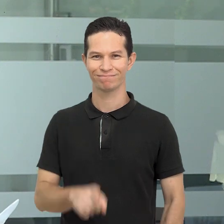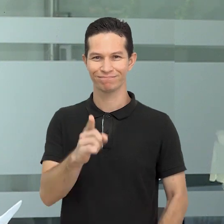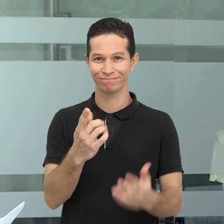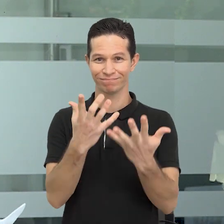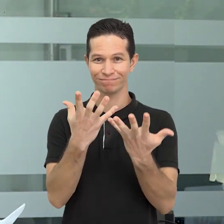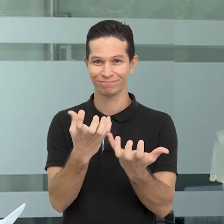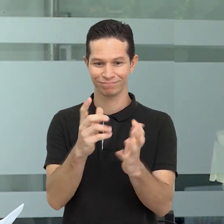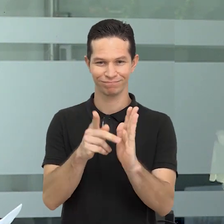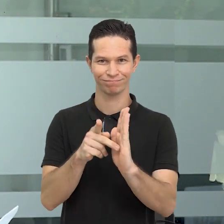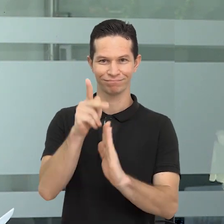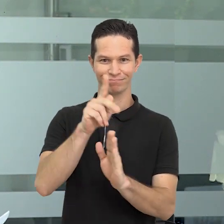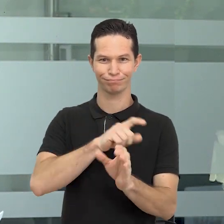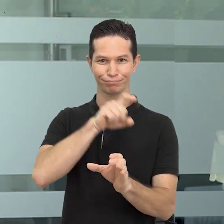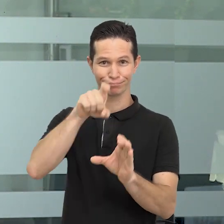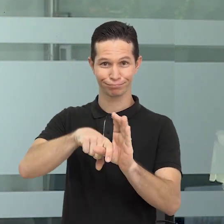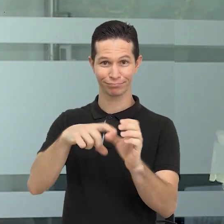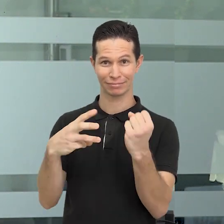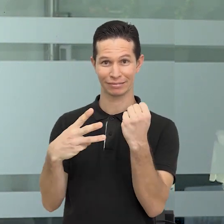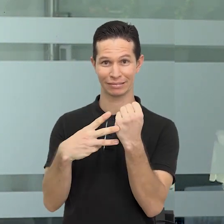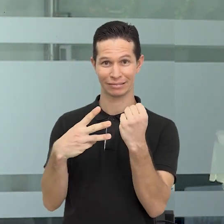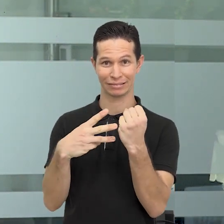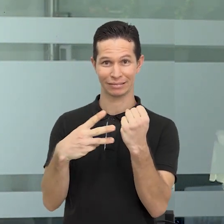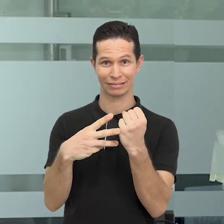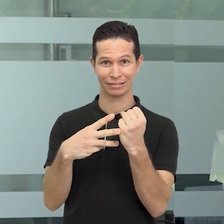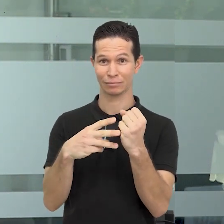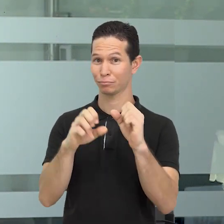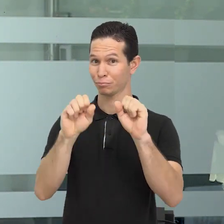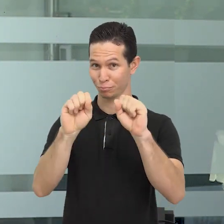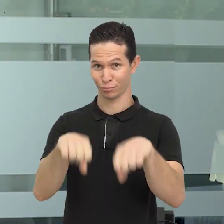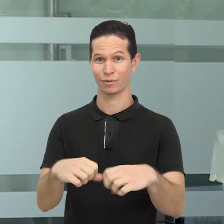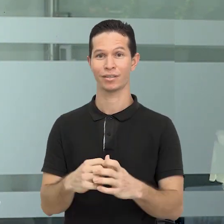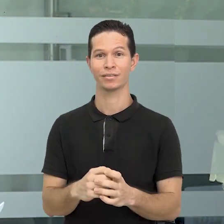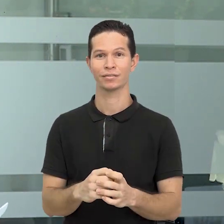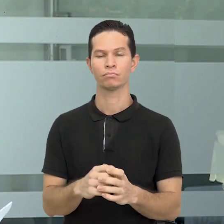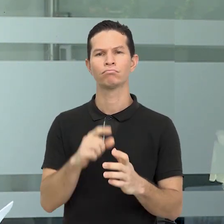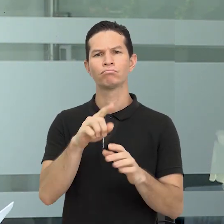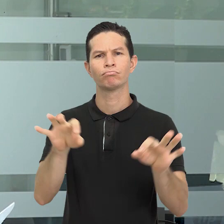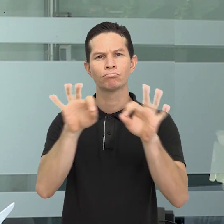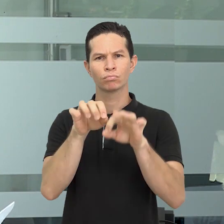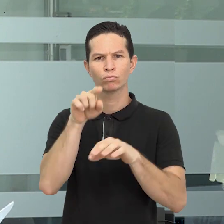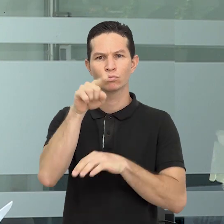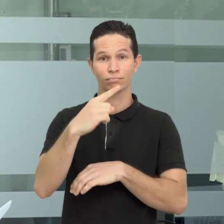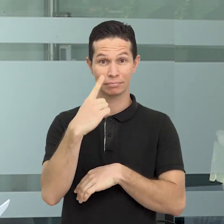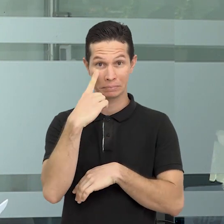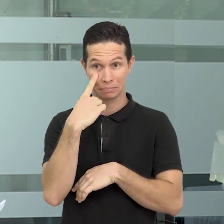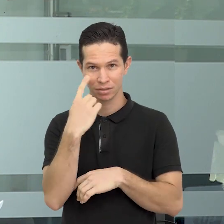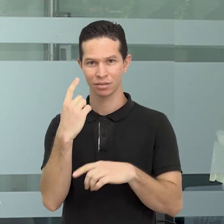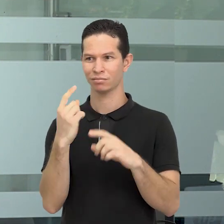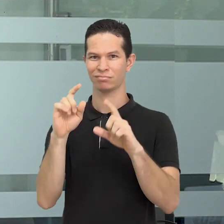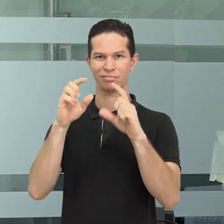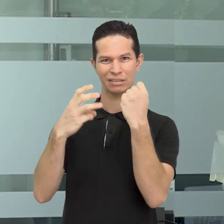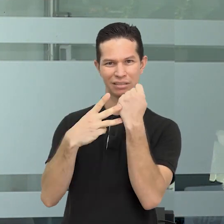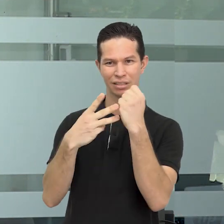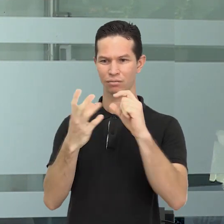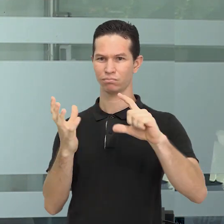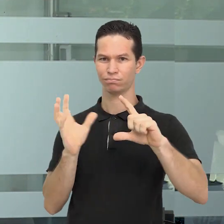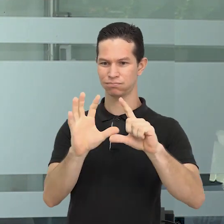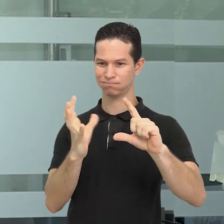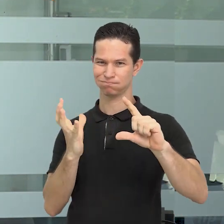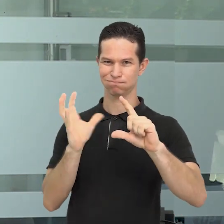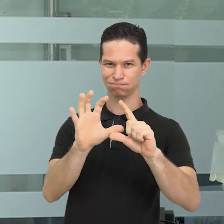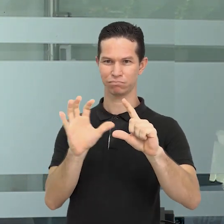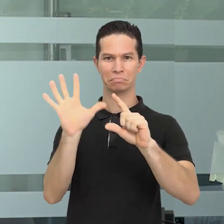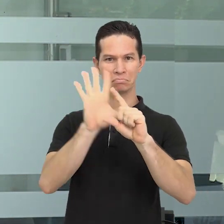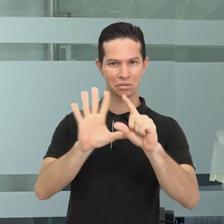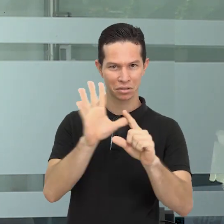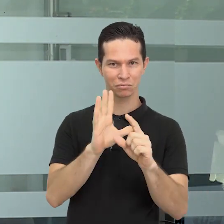Para acceder a las vacantes publicadas en la Agencia Pública de Empleo del SENA, debes estar atento a las publicaciones realizadas en nuestra